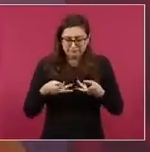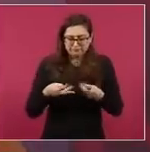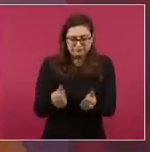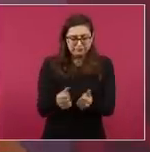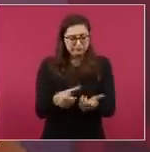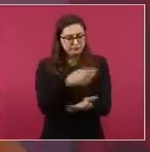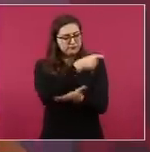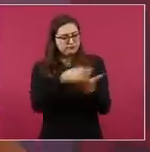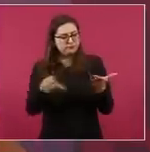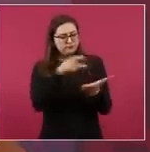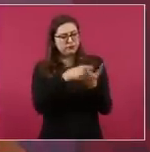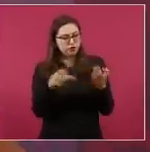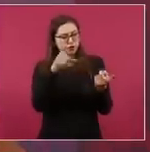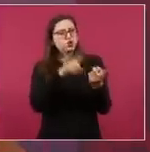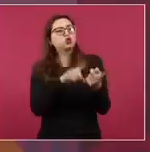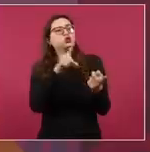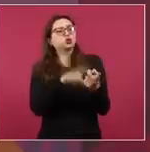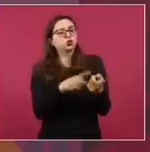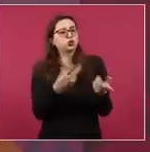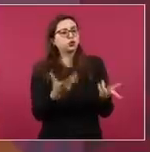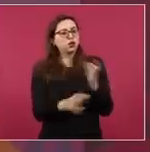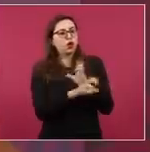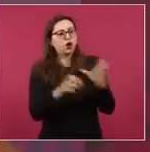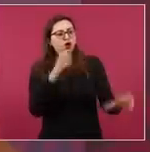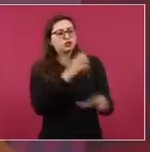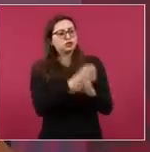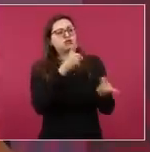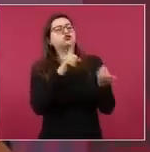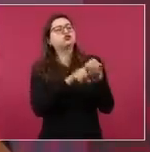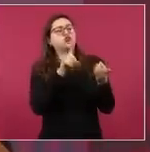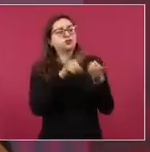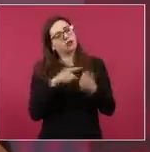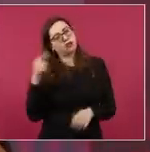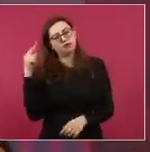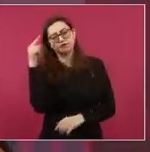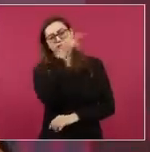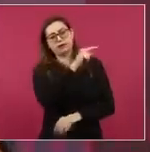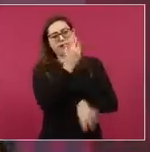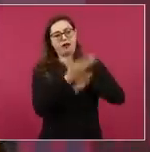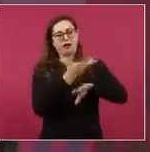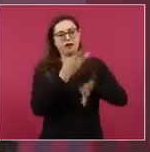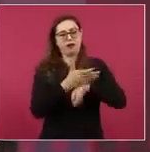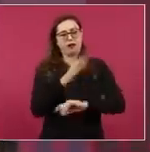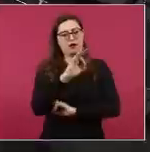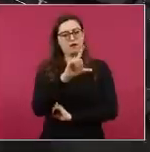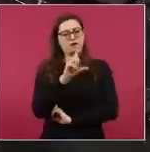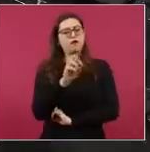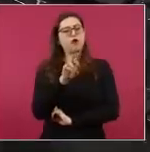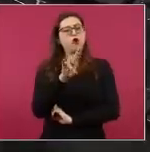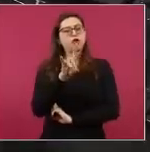habían sustraído de México se habían